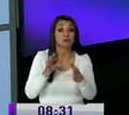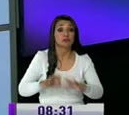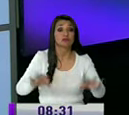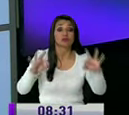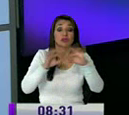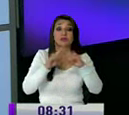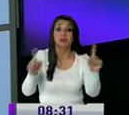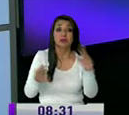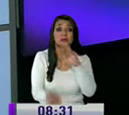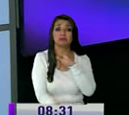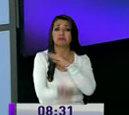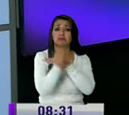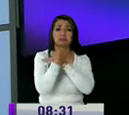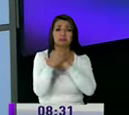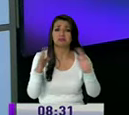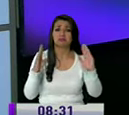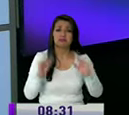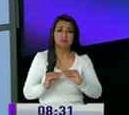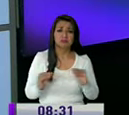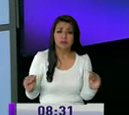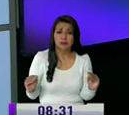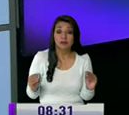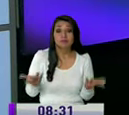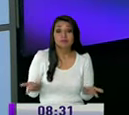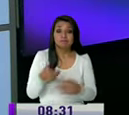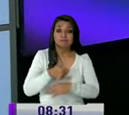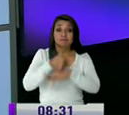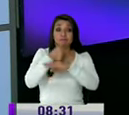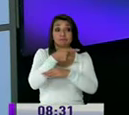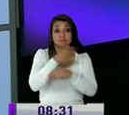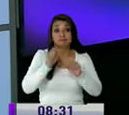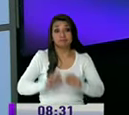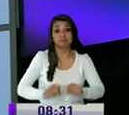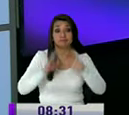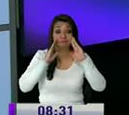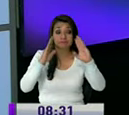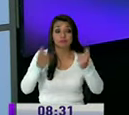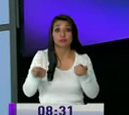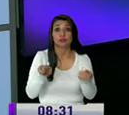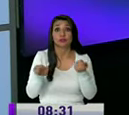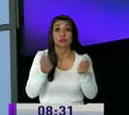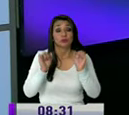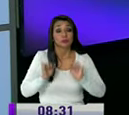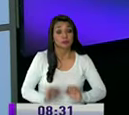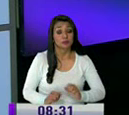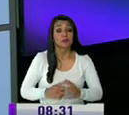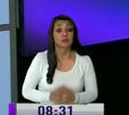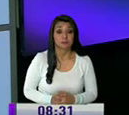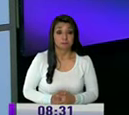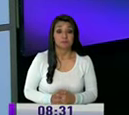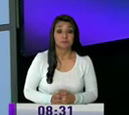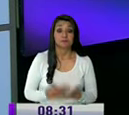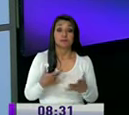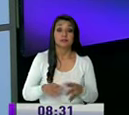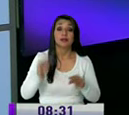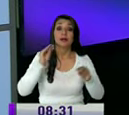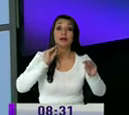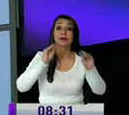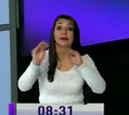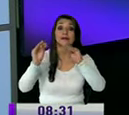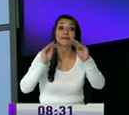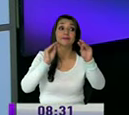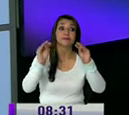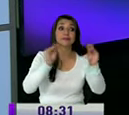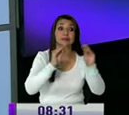que nadie les hace caso entonces autoridades evitemos lo que están hablando y lo que están alertando estos